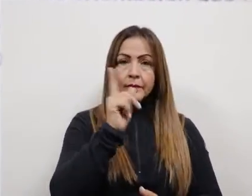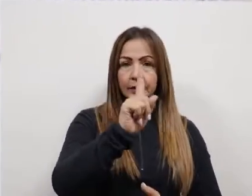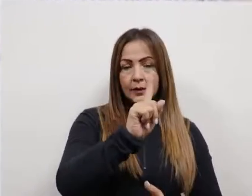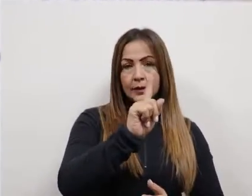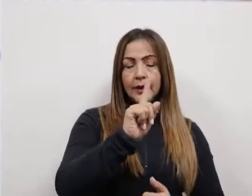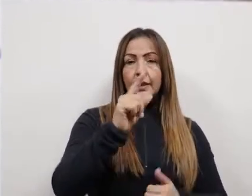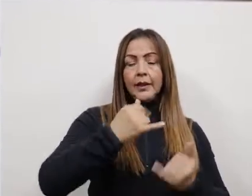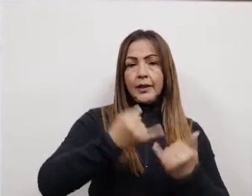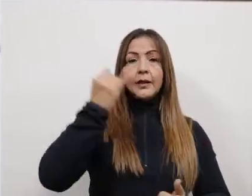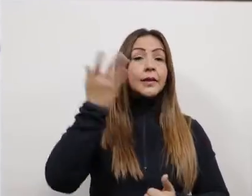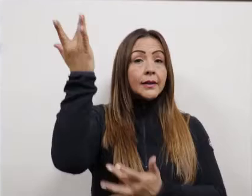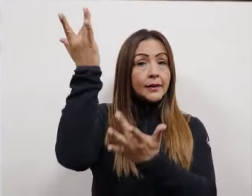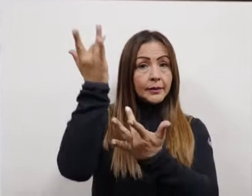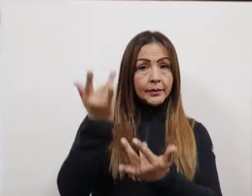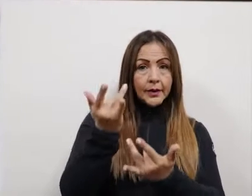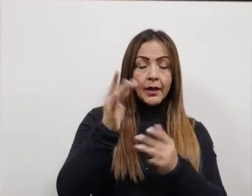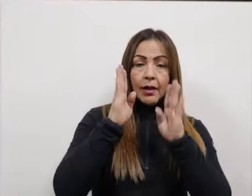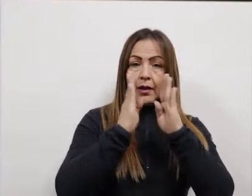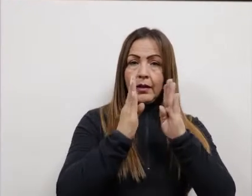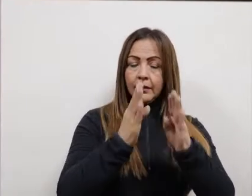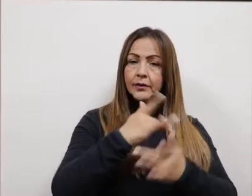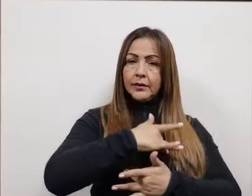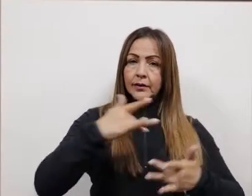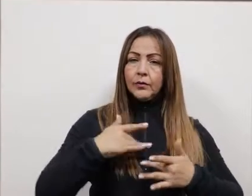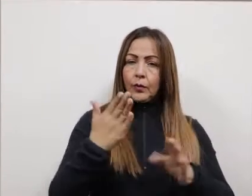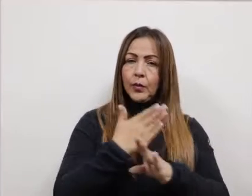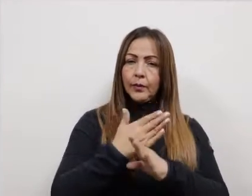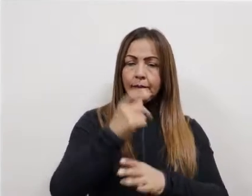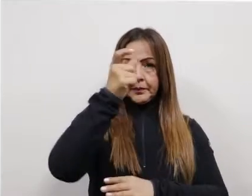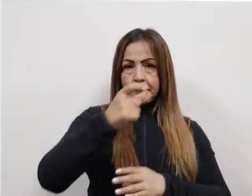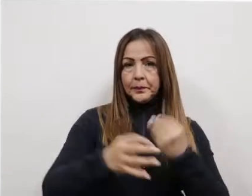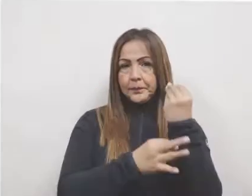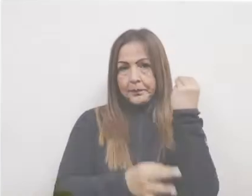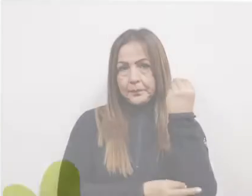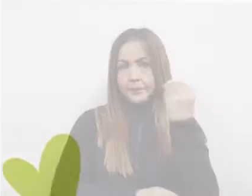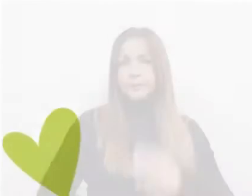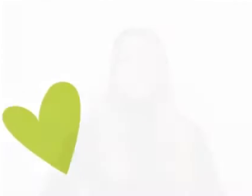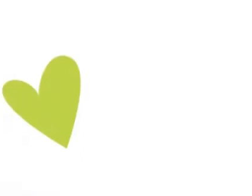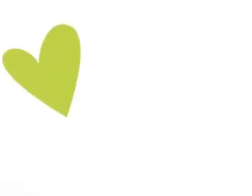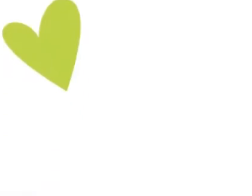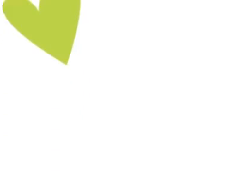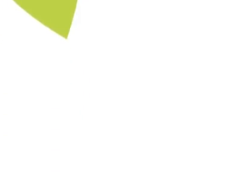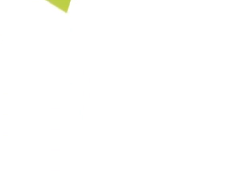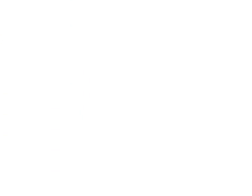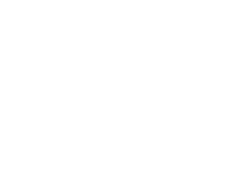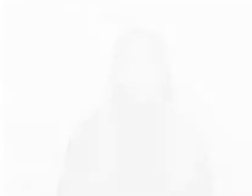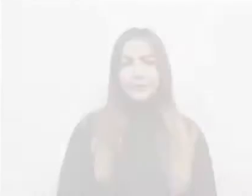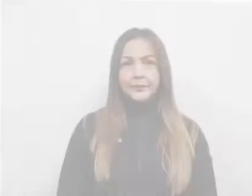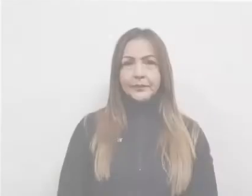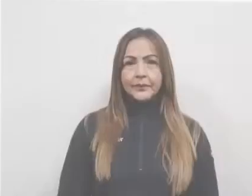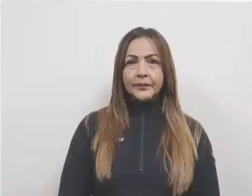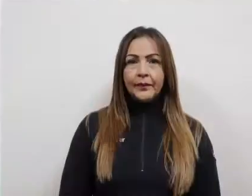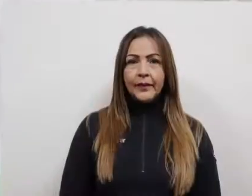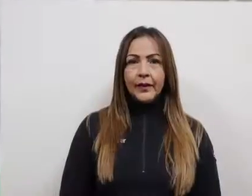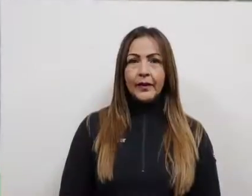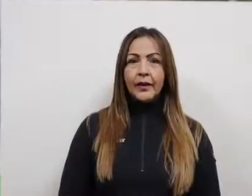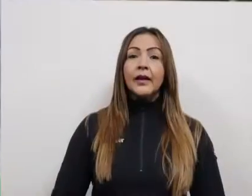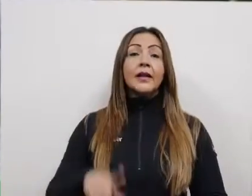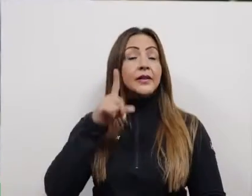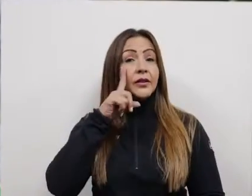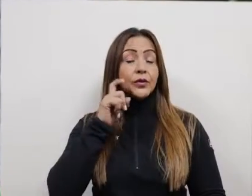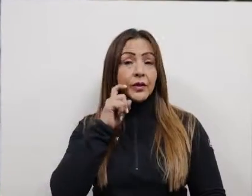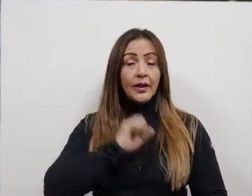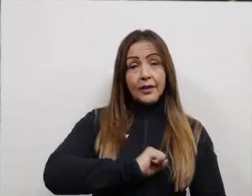esperanza, atendiendo 604 llamadas de emergencia en temas de salud mental. Desde la dimensión